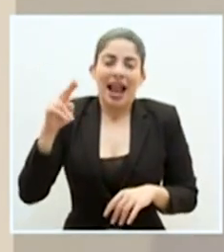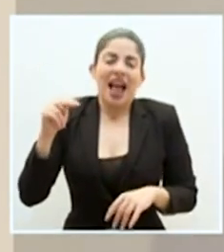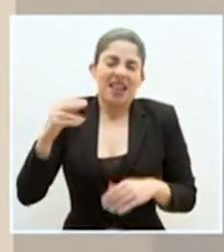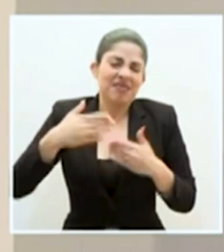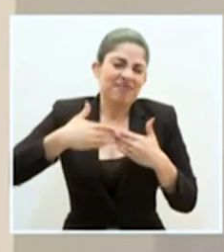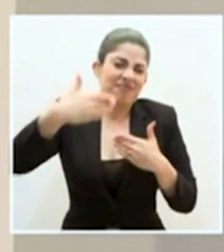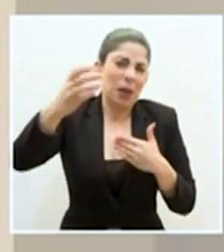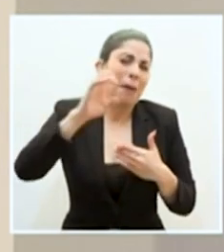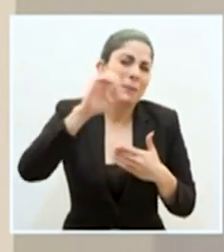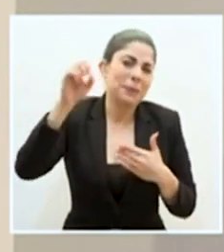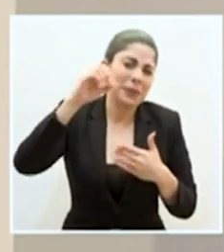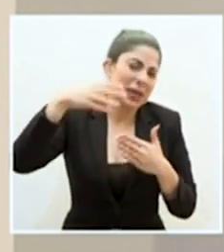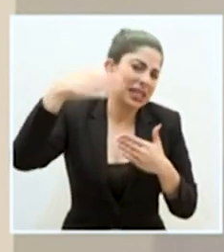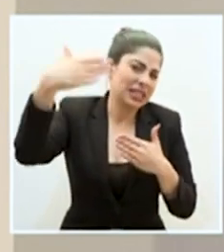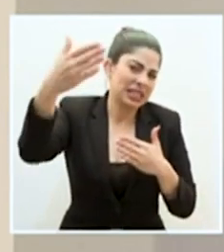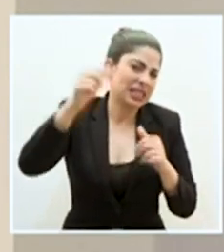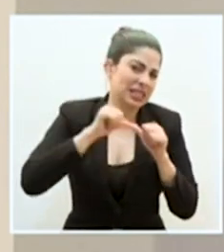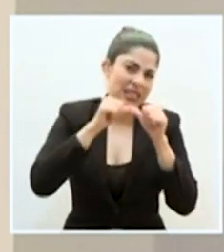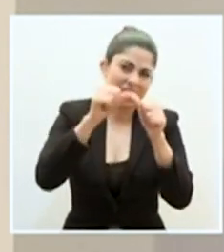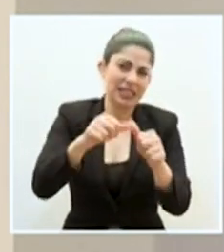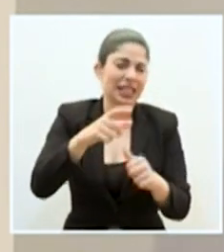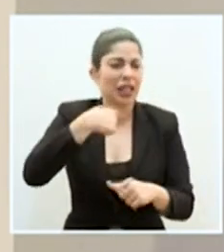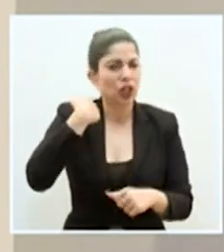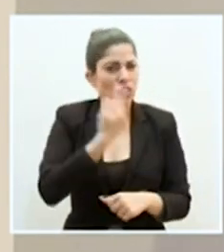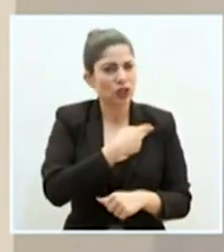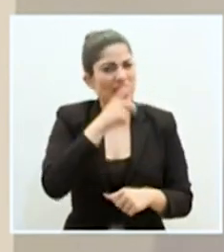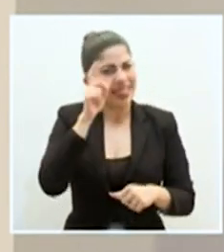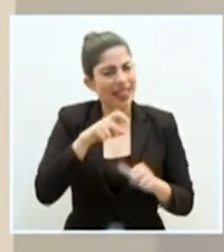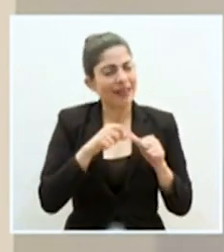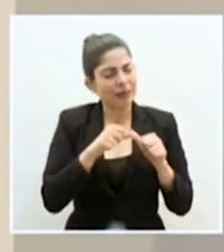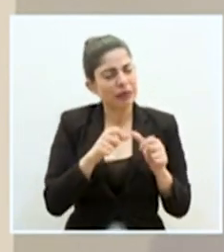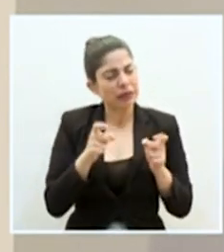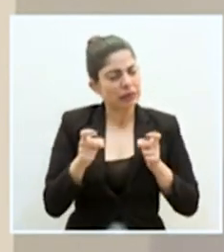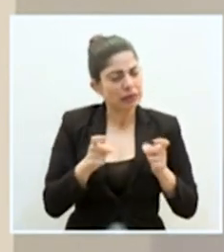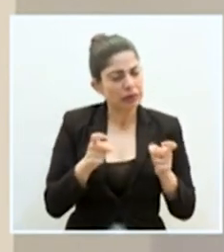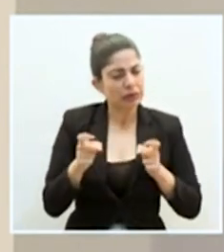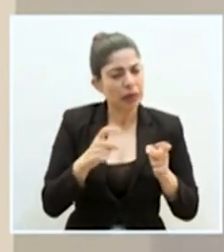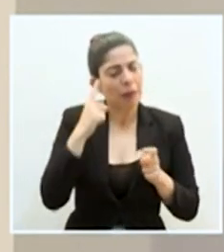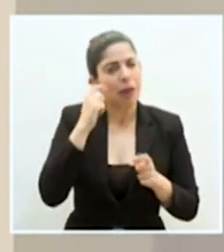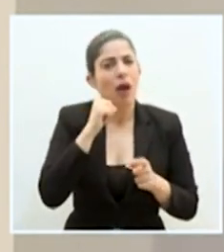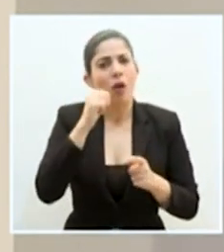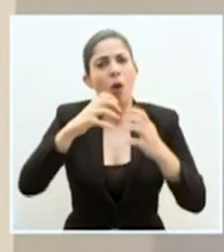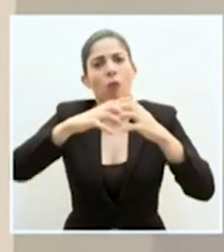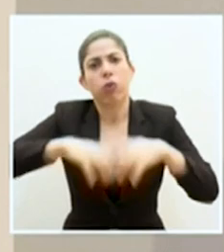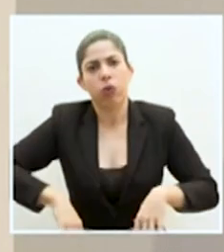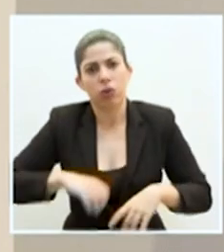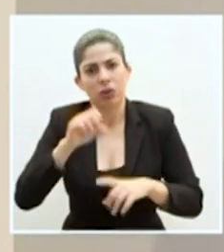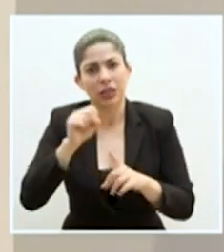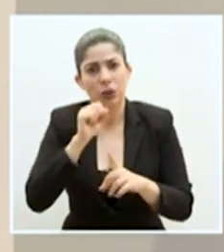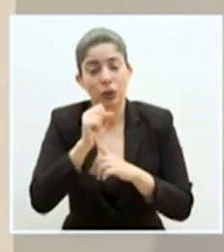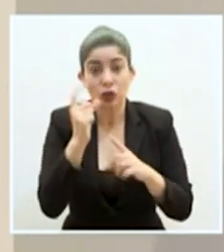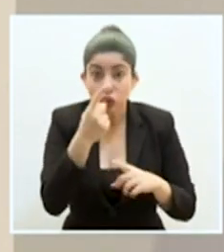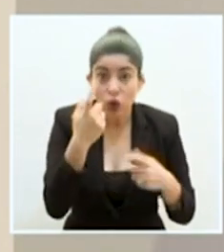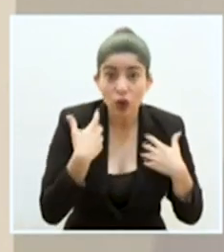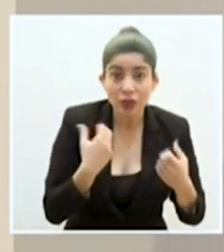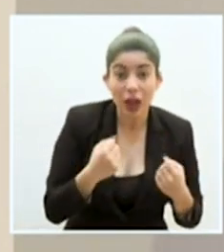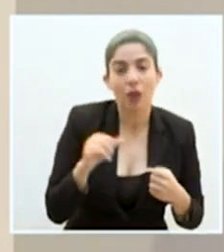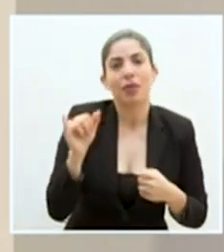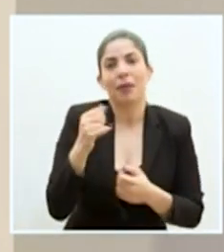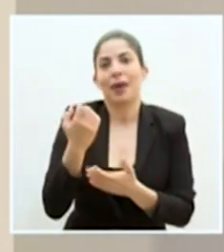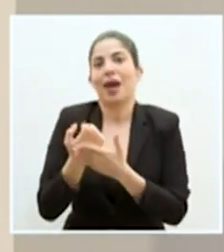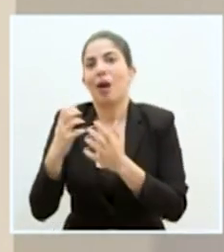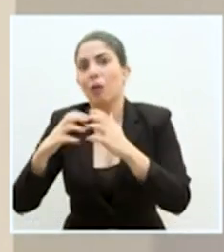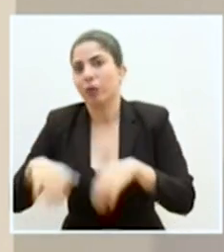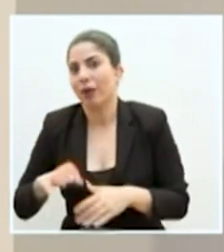para varios meses más y que tenemos que ser muy constantes para que no se nos vaya a descomponer el escenario no solamente sanitario, económico.